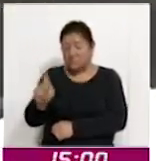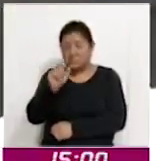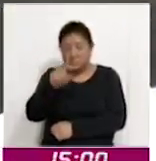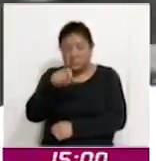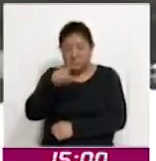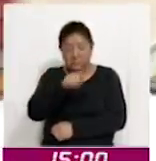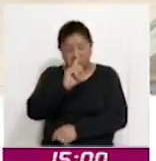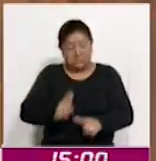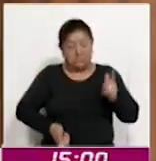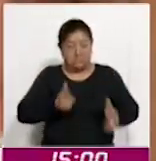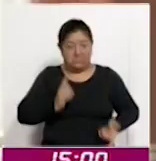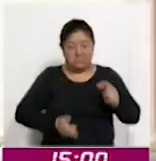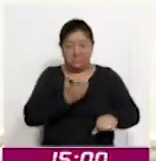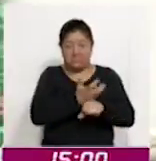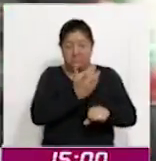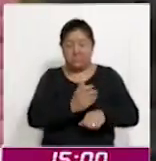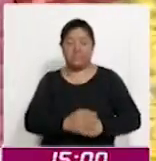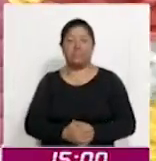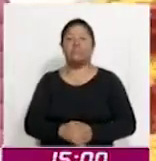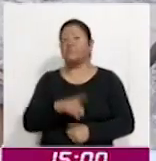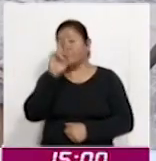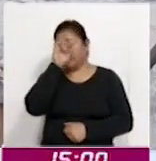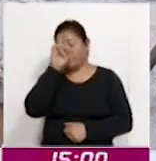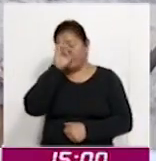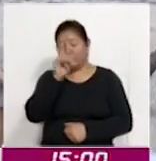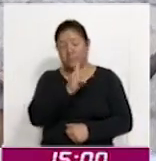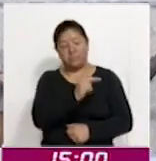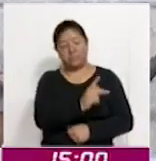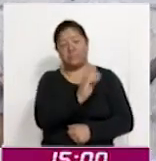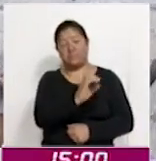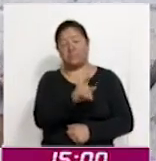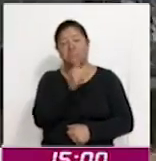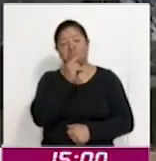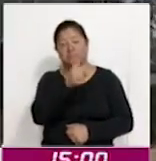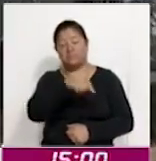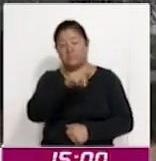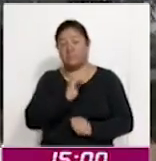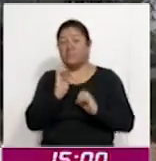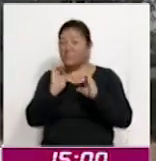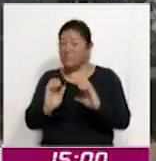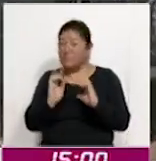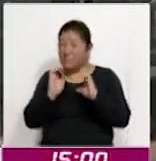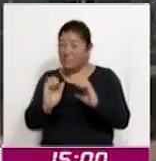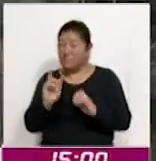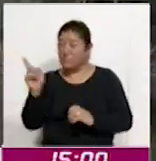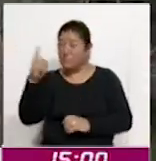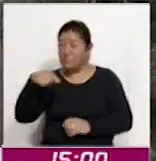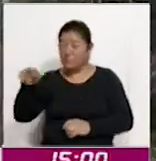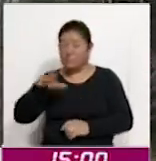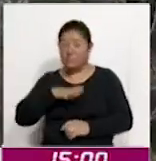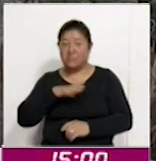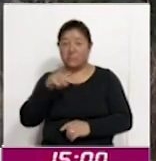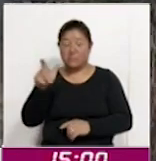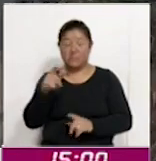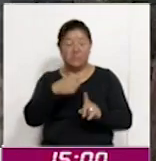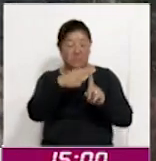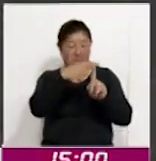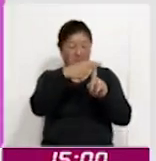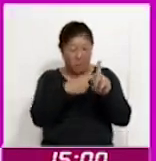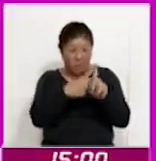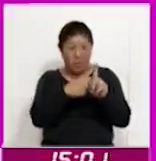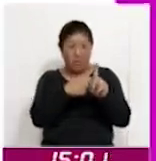Recomienda la Coordinación Estatal de Protección Civil a la Ciudadanía tomar previsiones ante el descenso brusco de la temperatura.